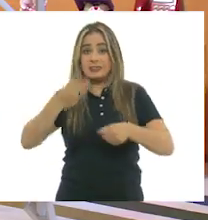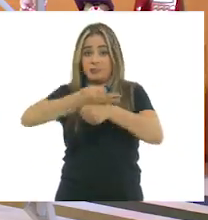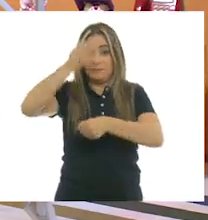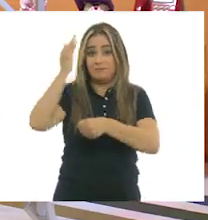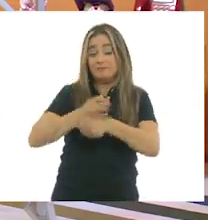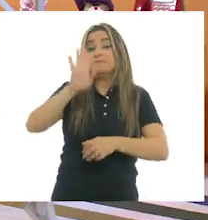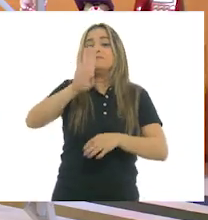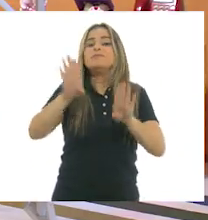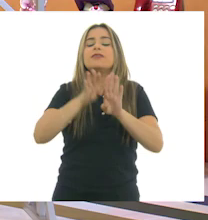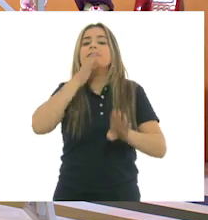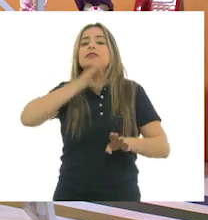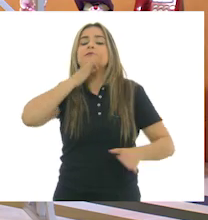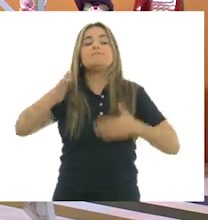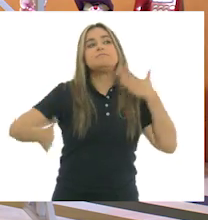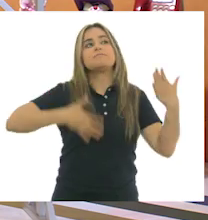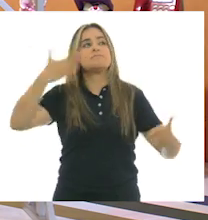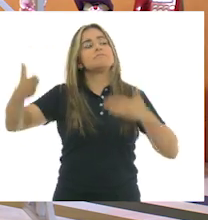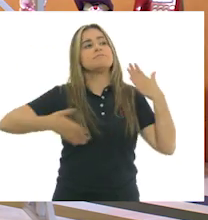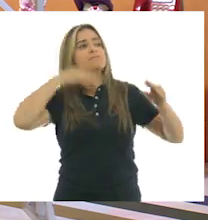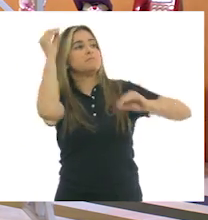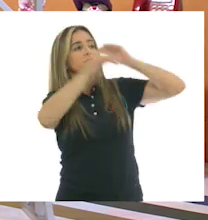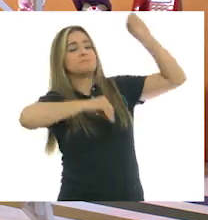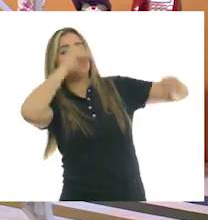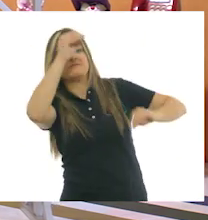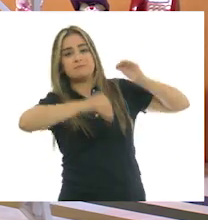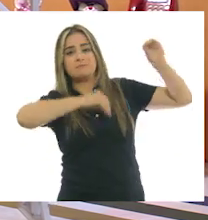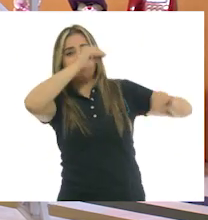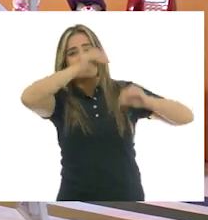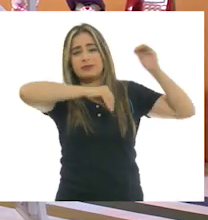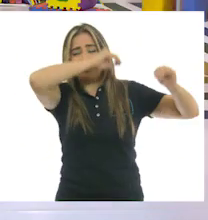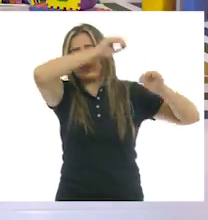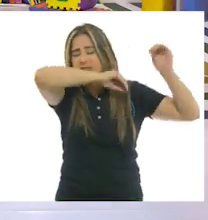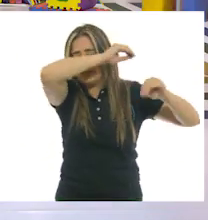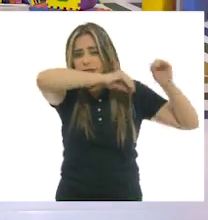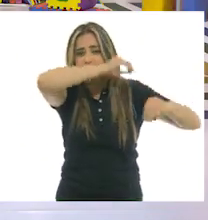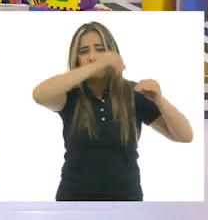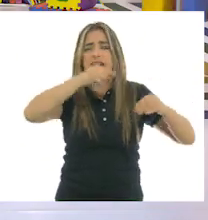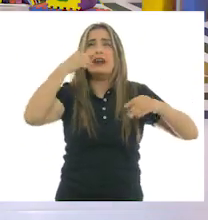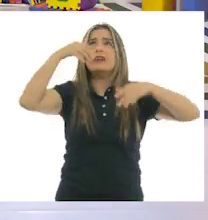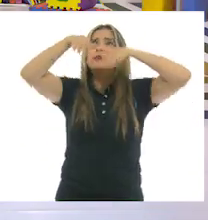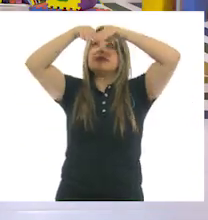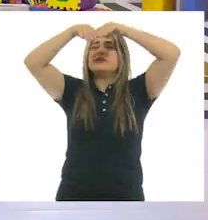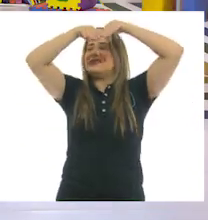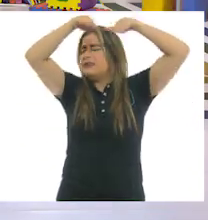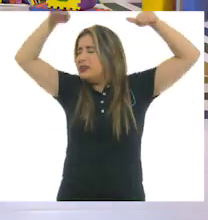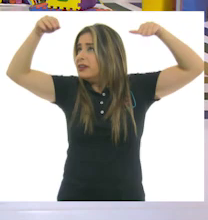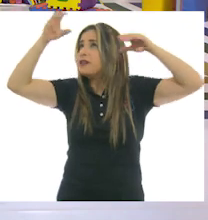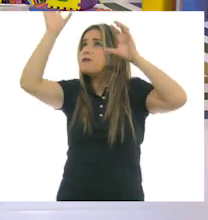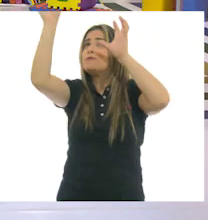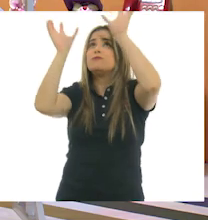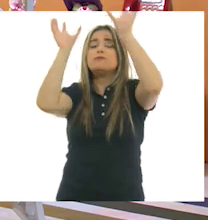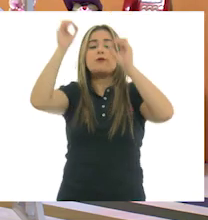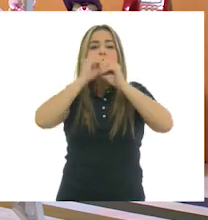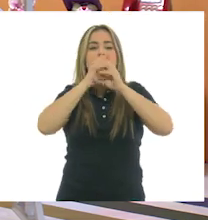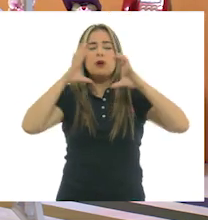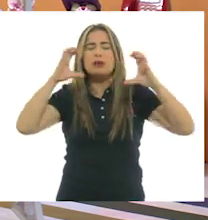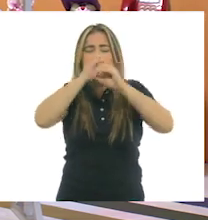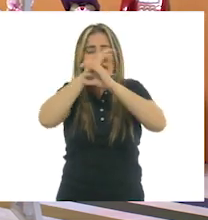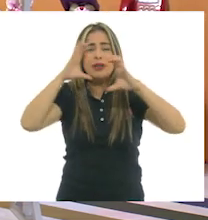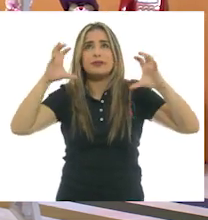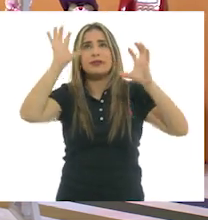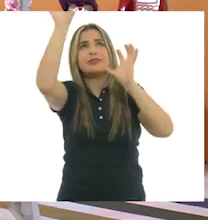en la casa y lleno todo el techo de globos, por ejemplo, de